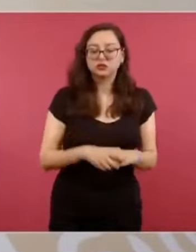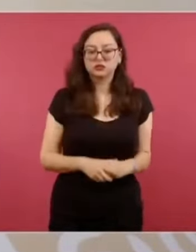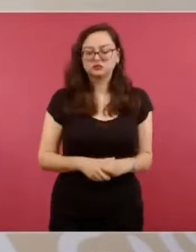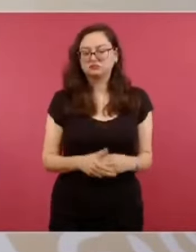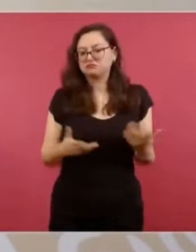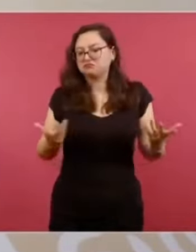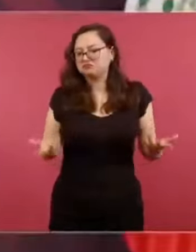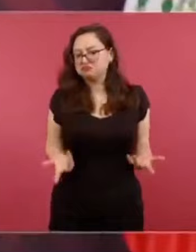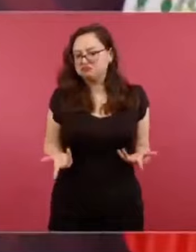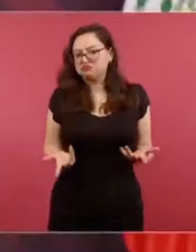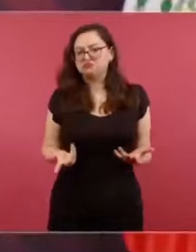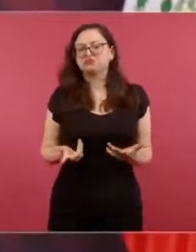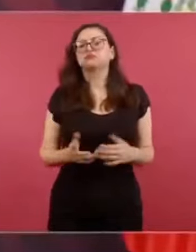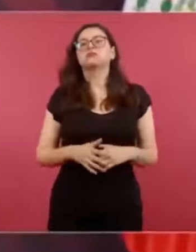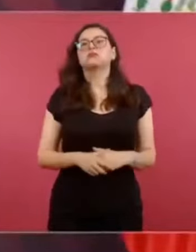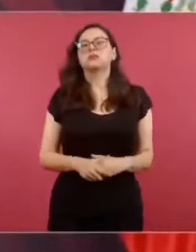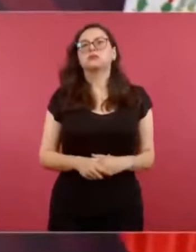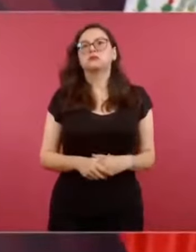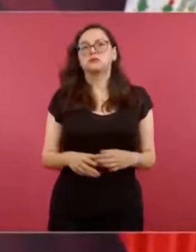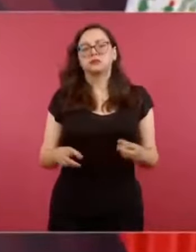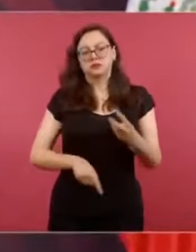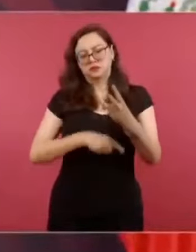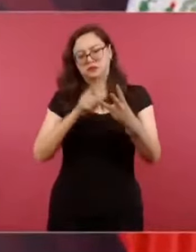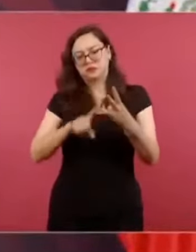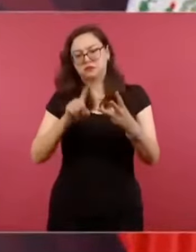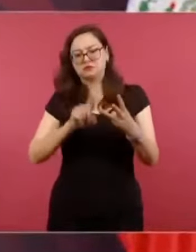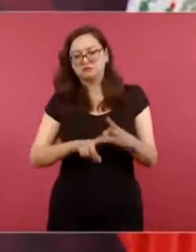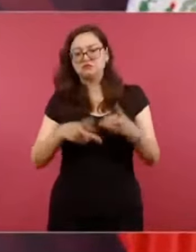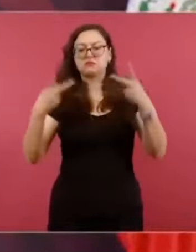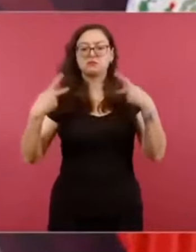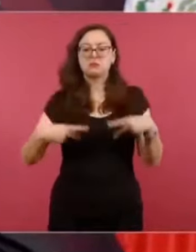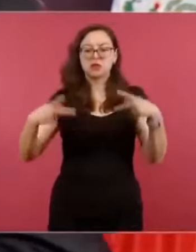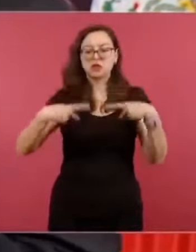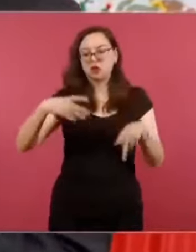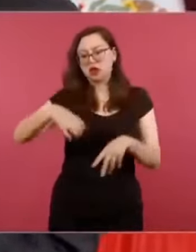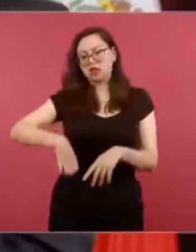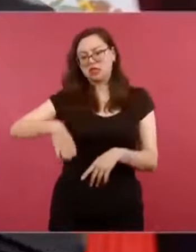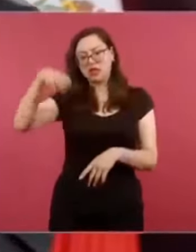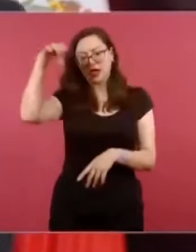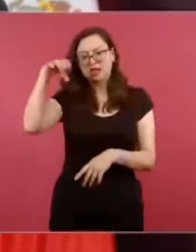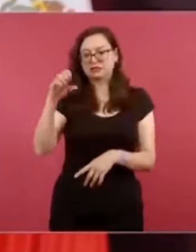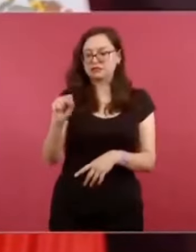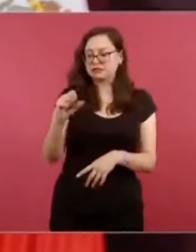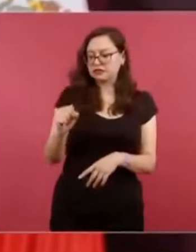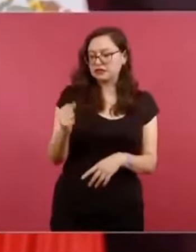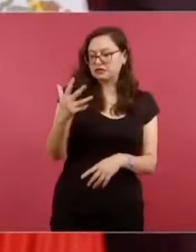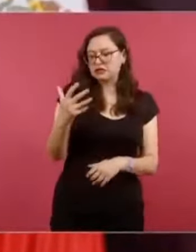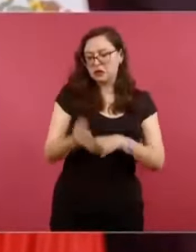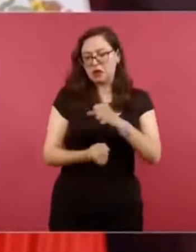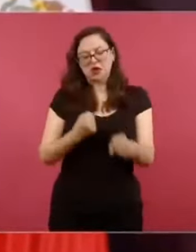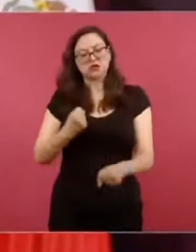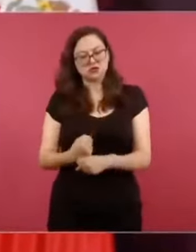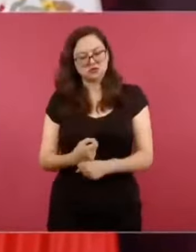a una determinada edad, 60, 65 años y tiene una pensión